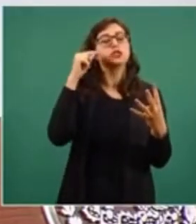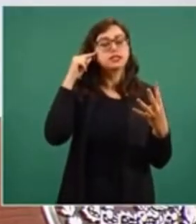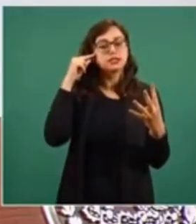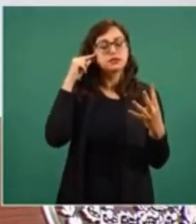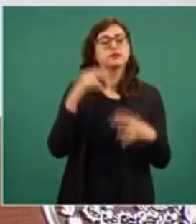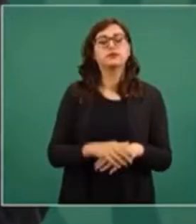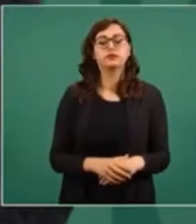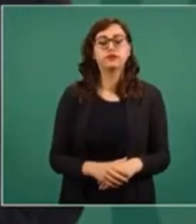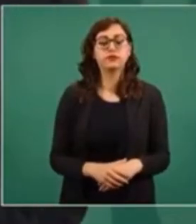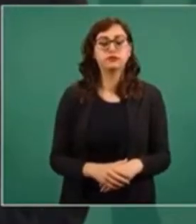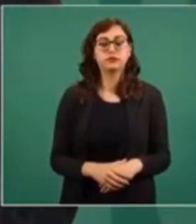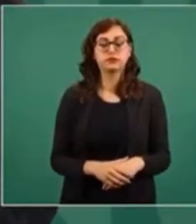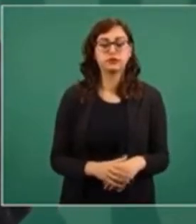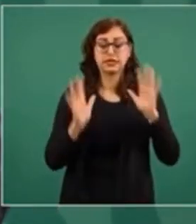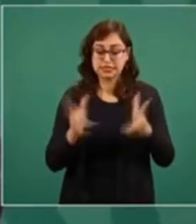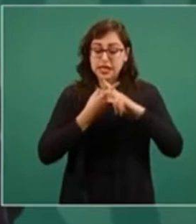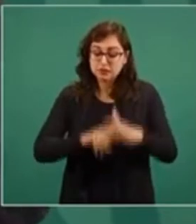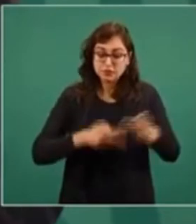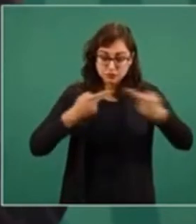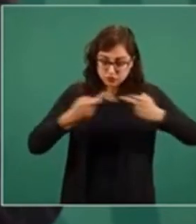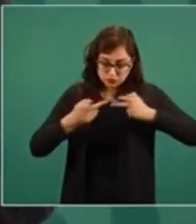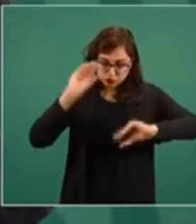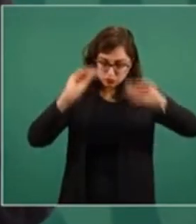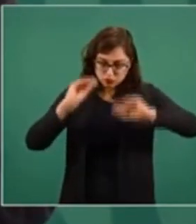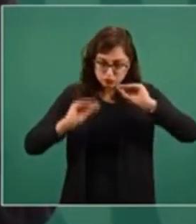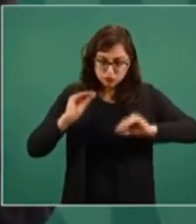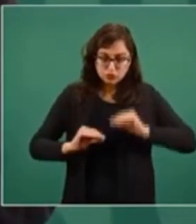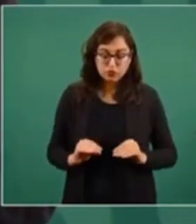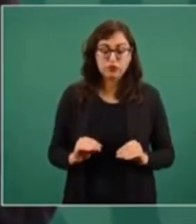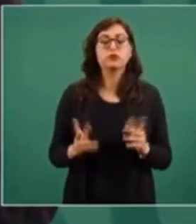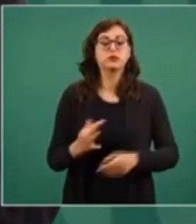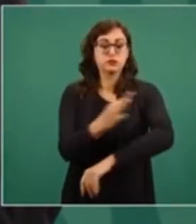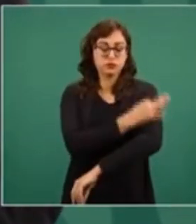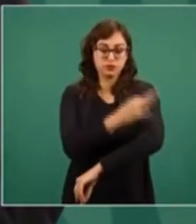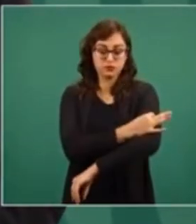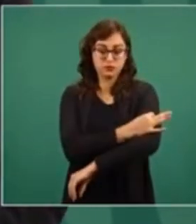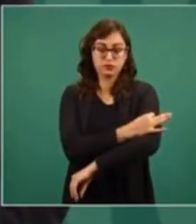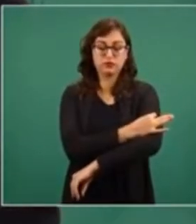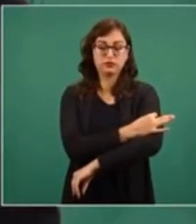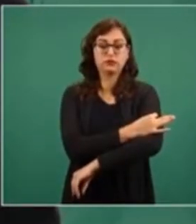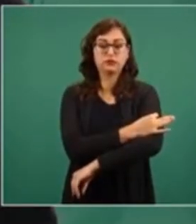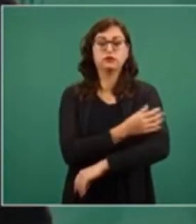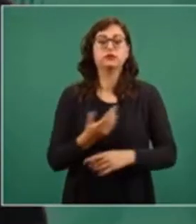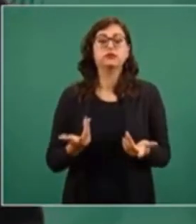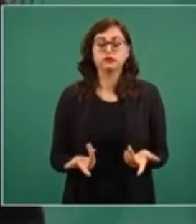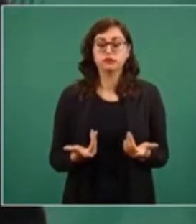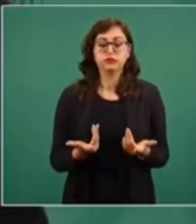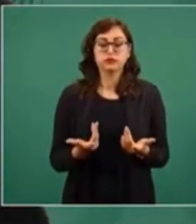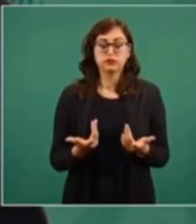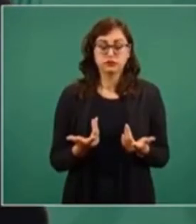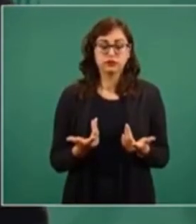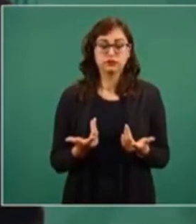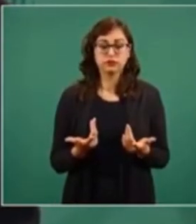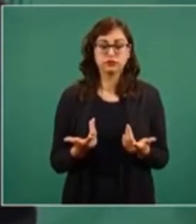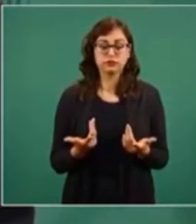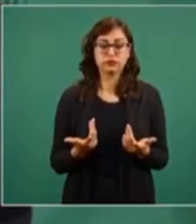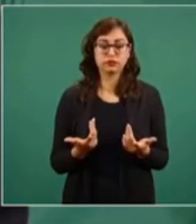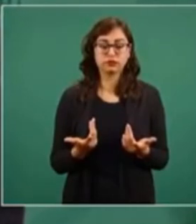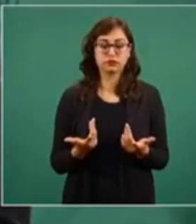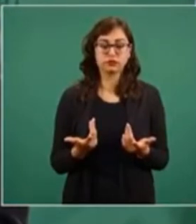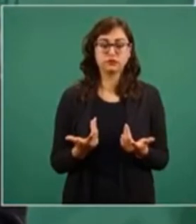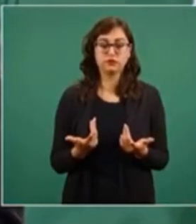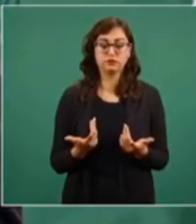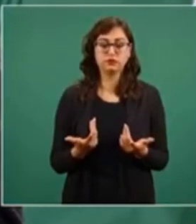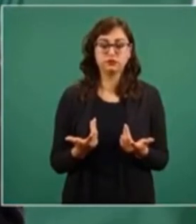ya diseñando es un plan de vacunación que va a llegar en su